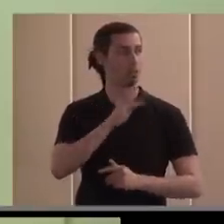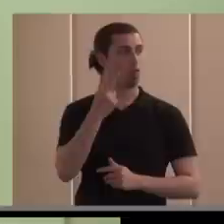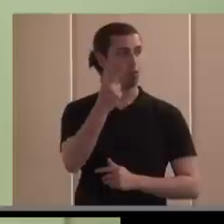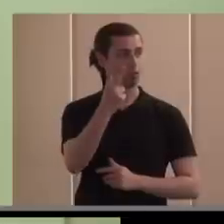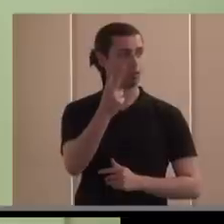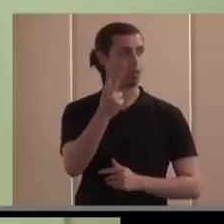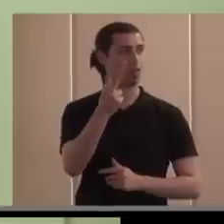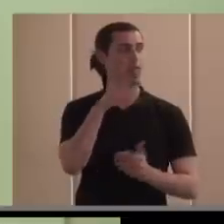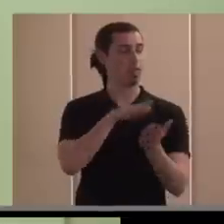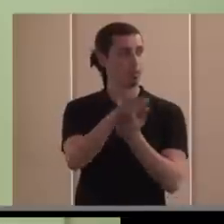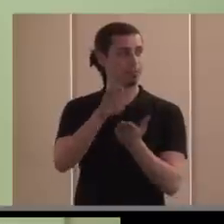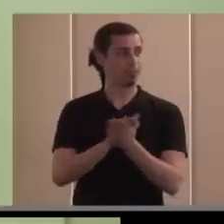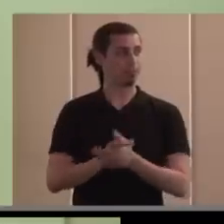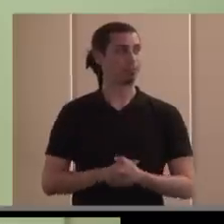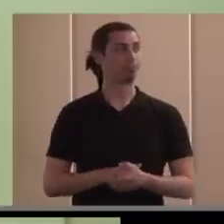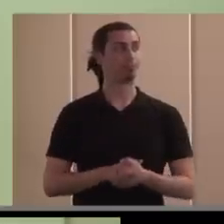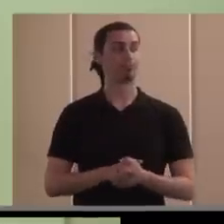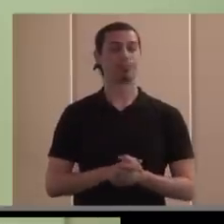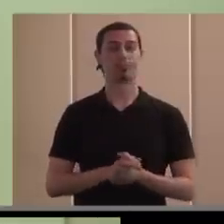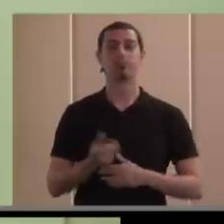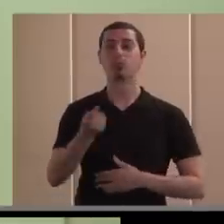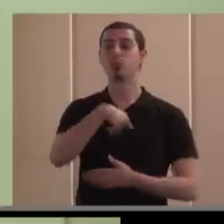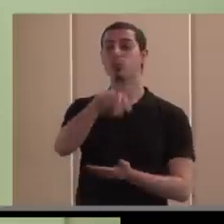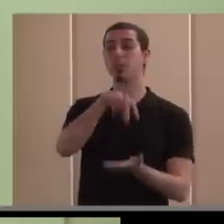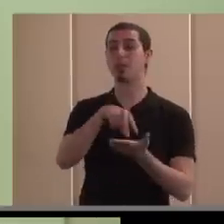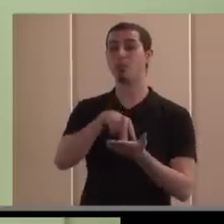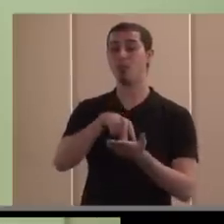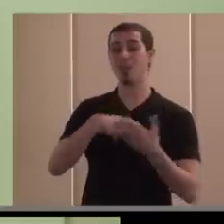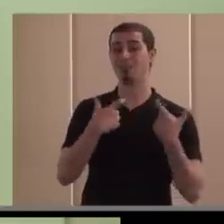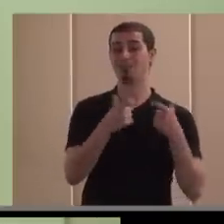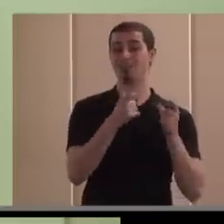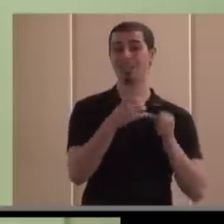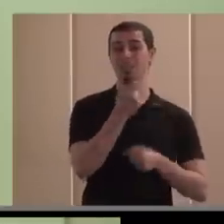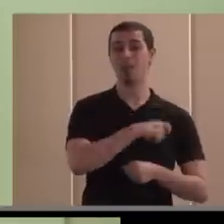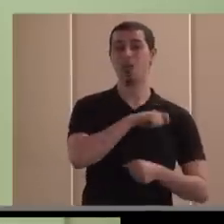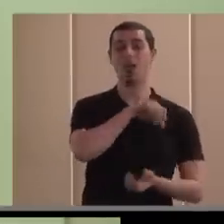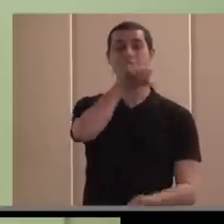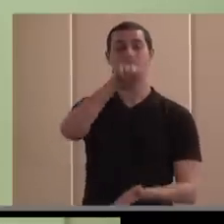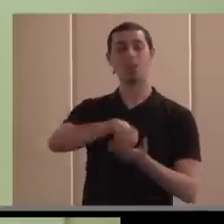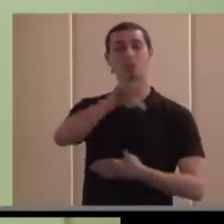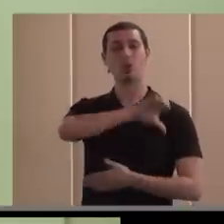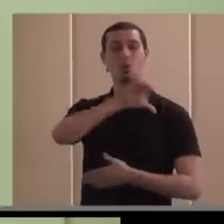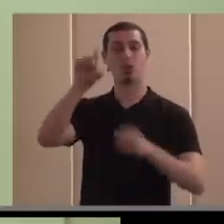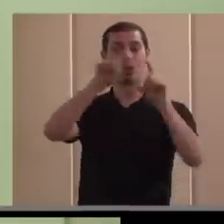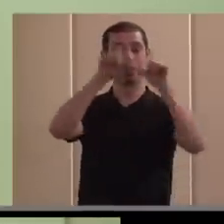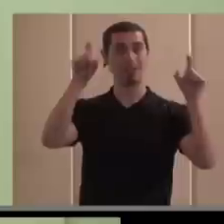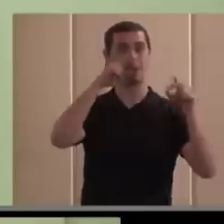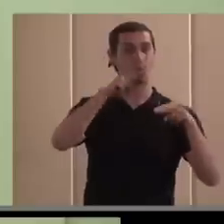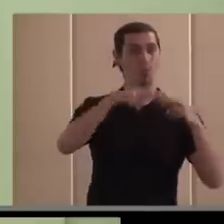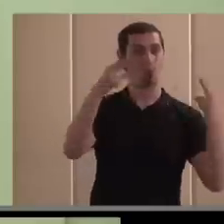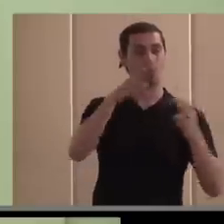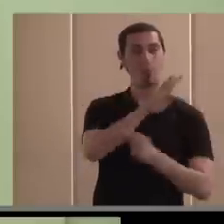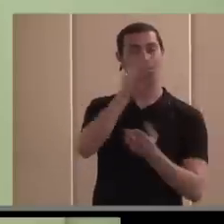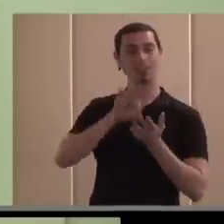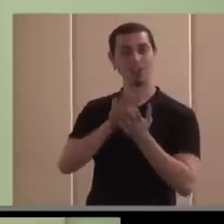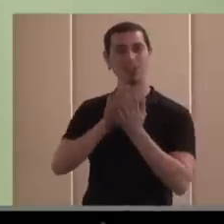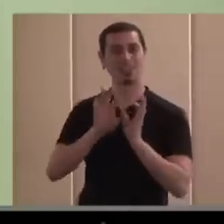estamos también en la sección española del Centro Europeo de Empresa Pública y Empresas de Servicios de Interés